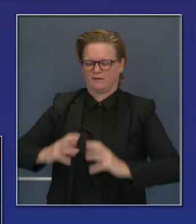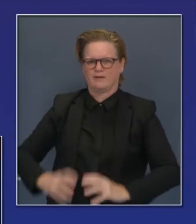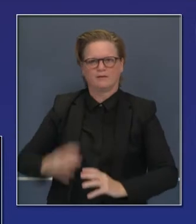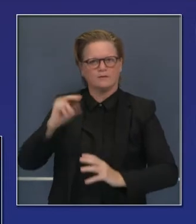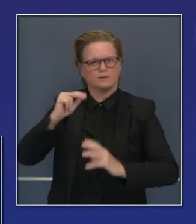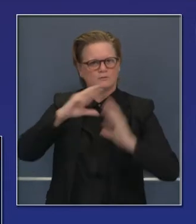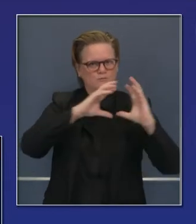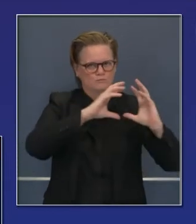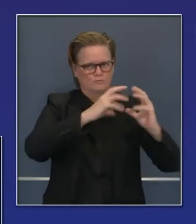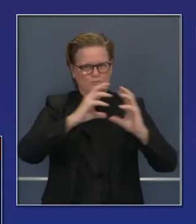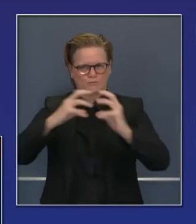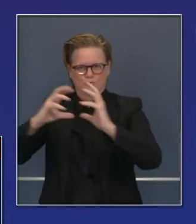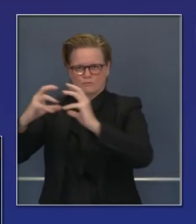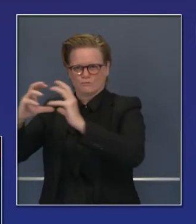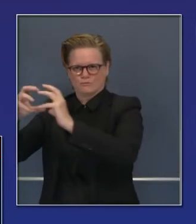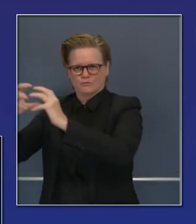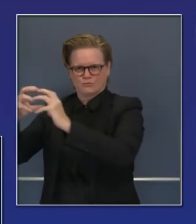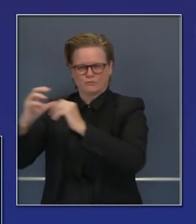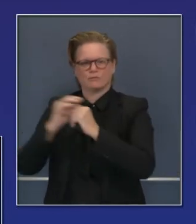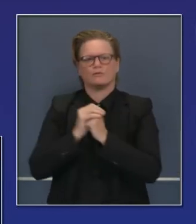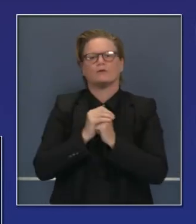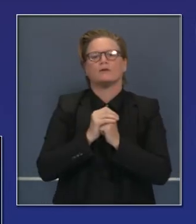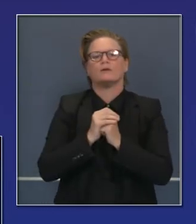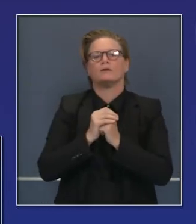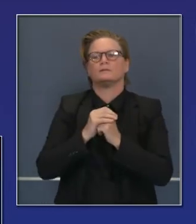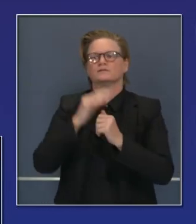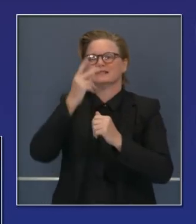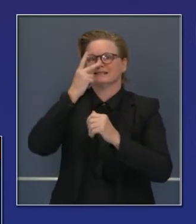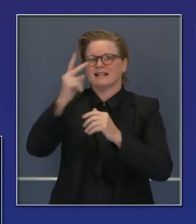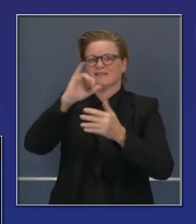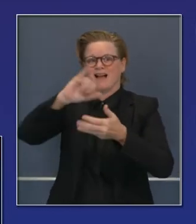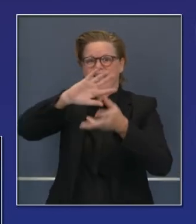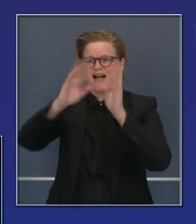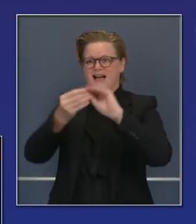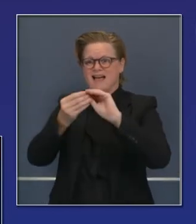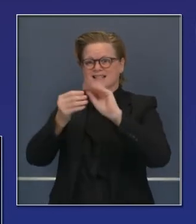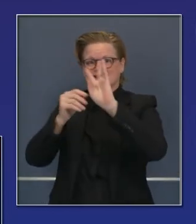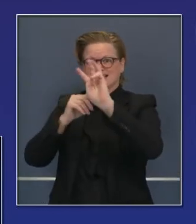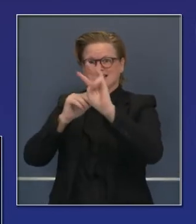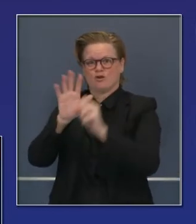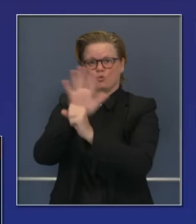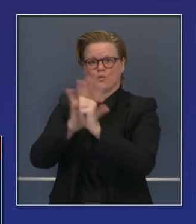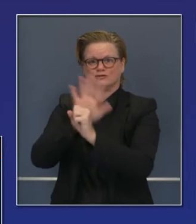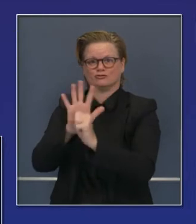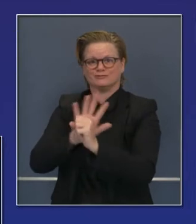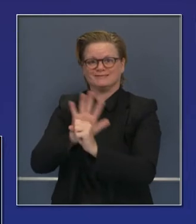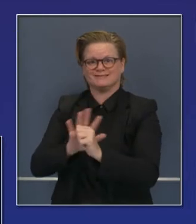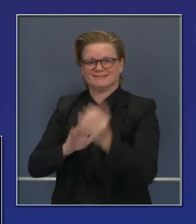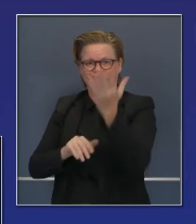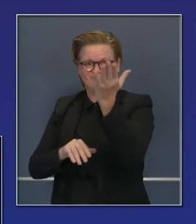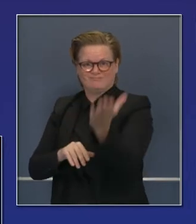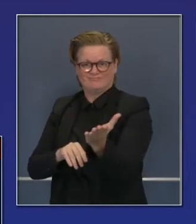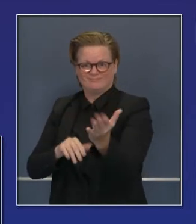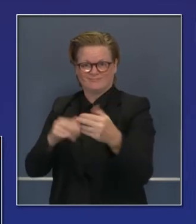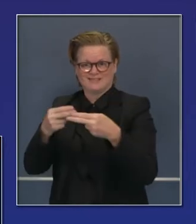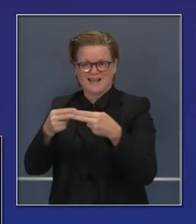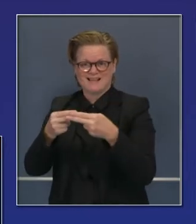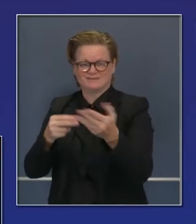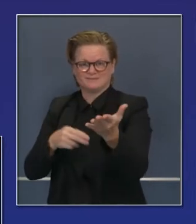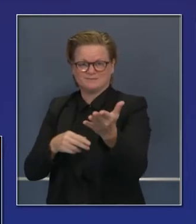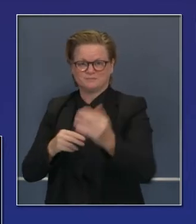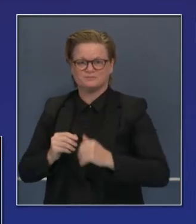en cuanto a su importancia. Estas son las regiones y el número de dosis según van a ser